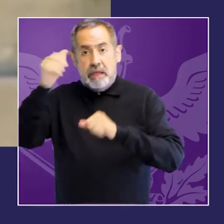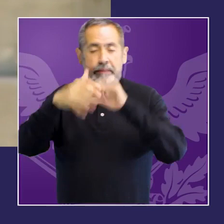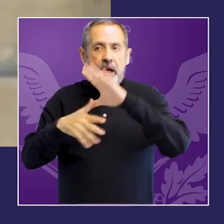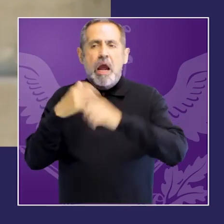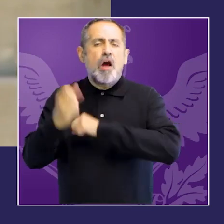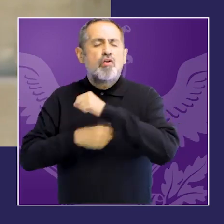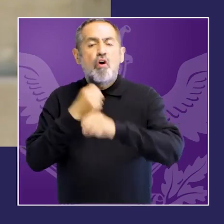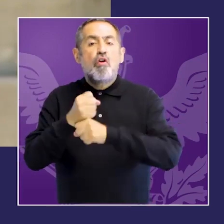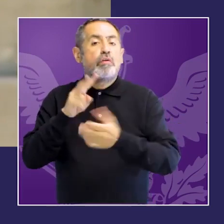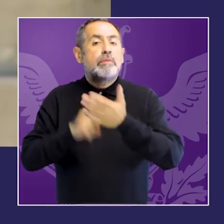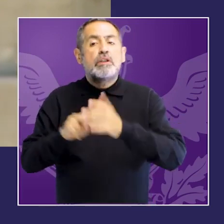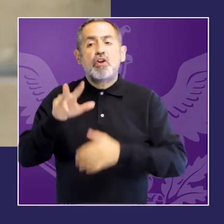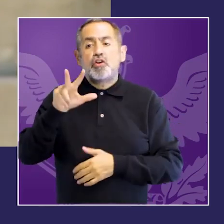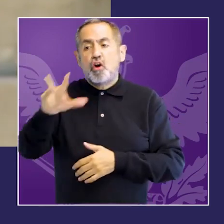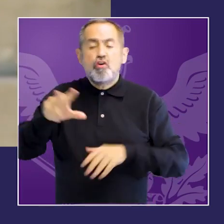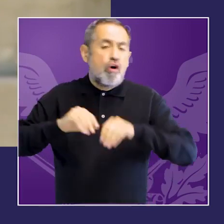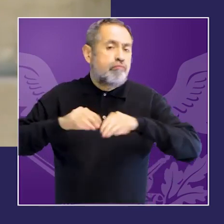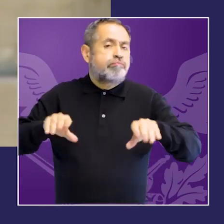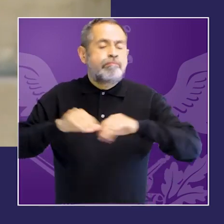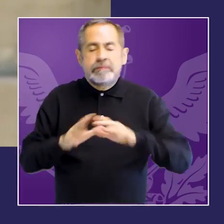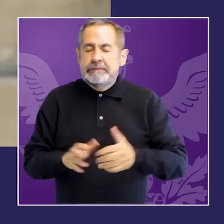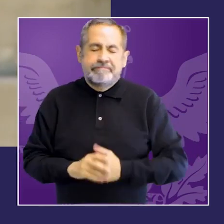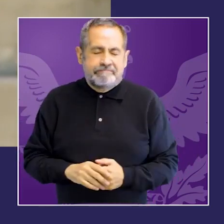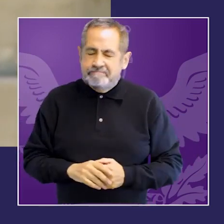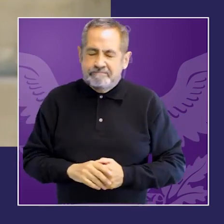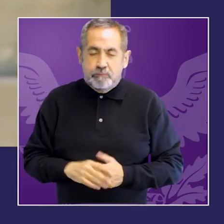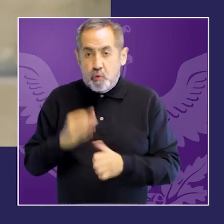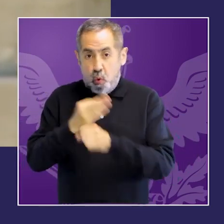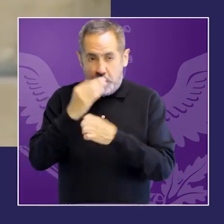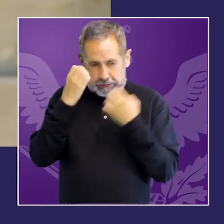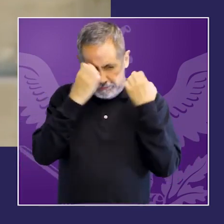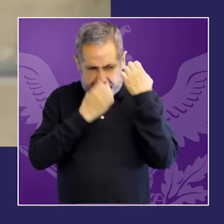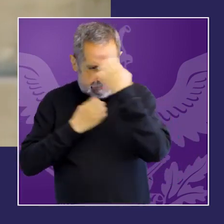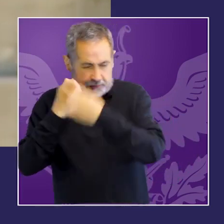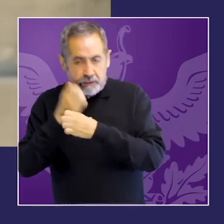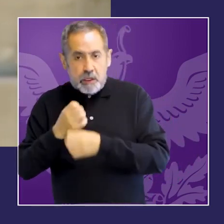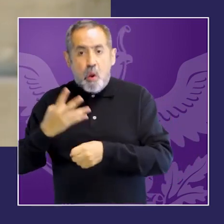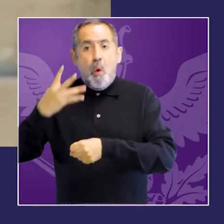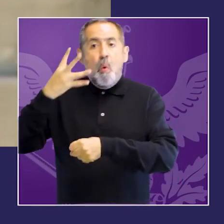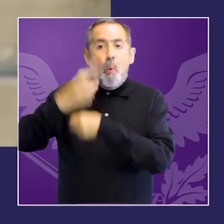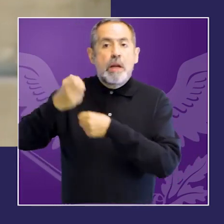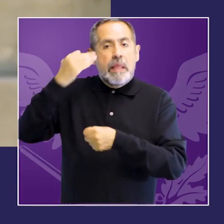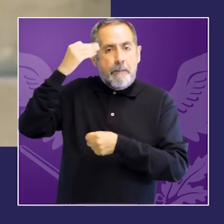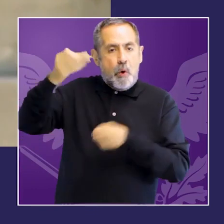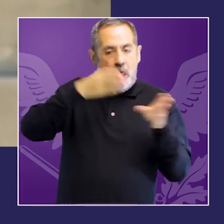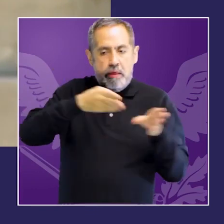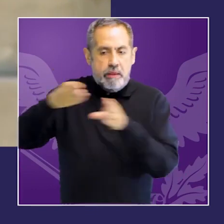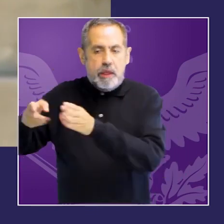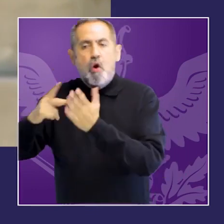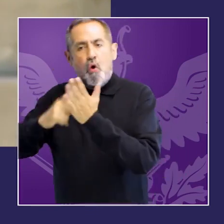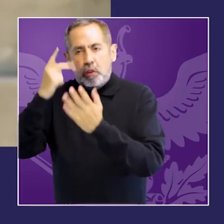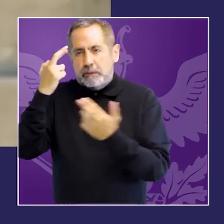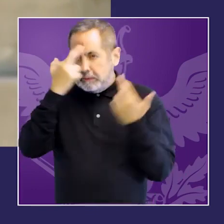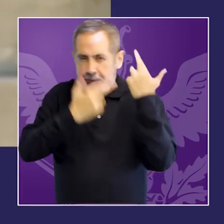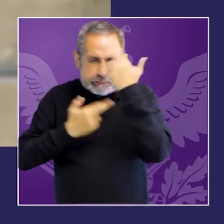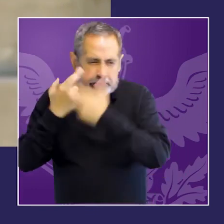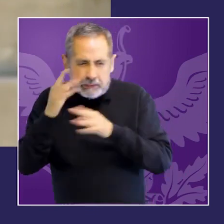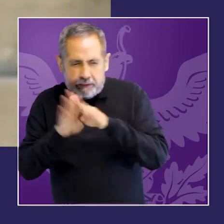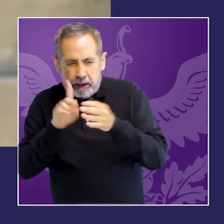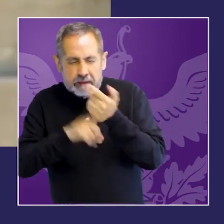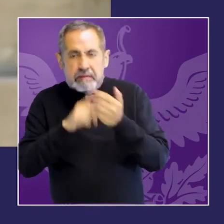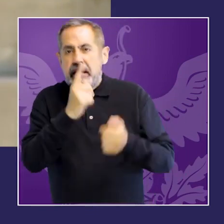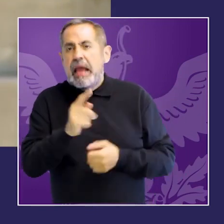esfuerzos de gobiernos de la comunidad internacional, construcción de conocimiento desde la academia, desde el movimiento de mujeres,